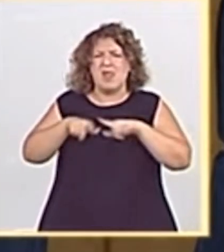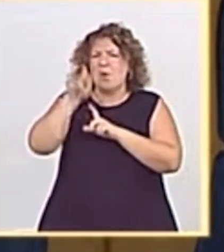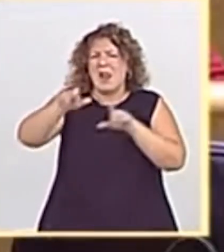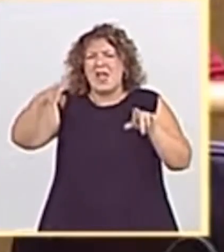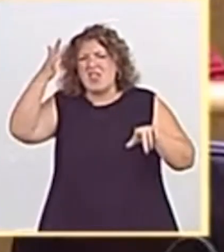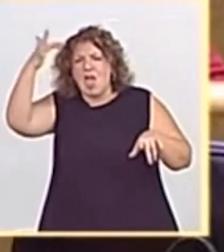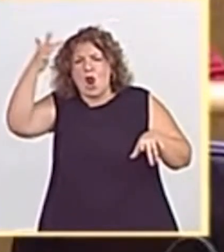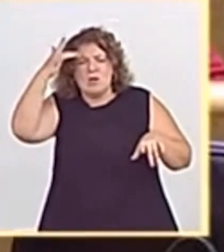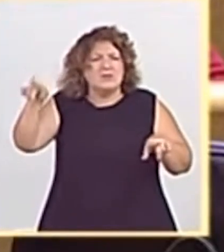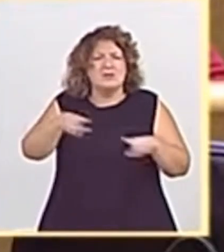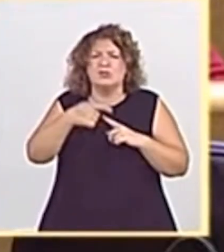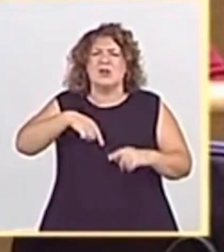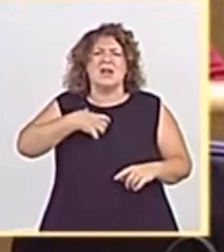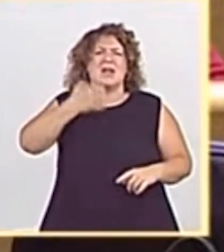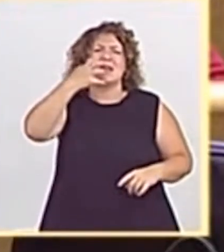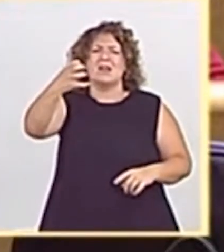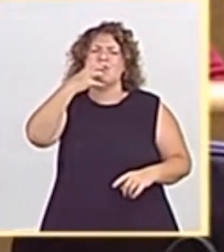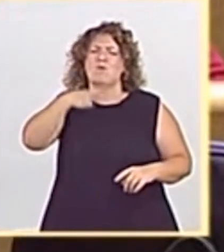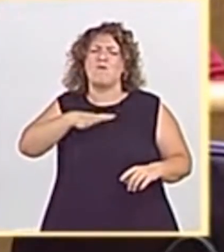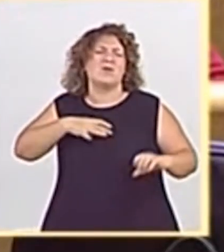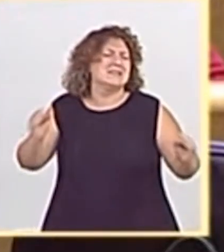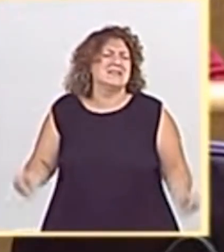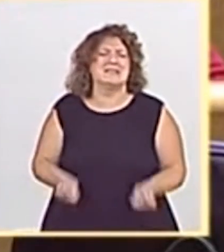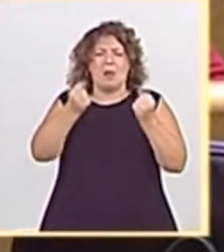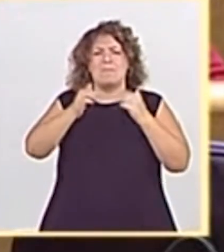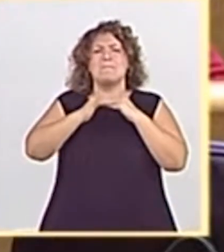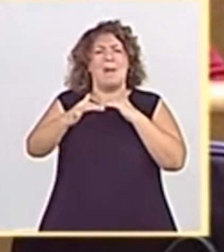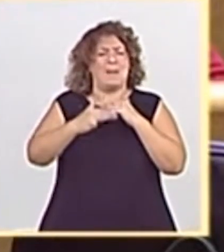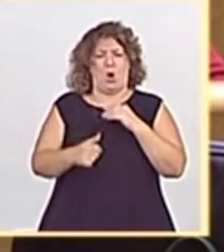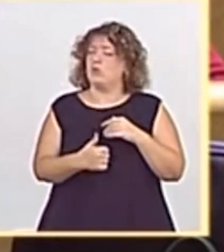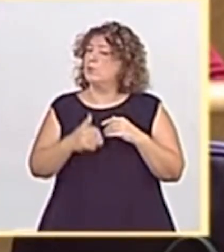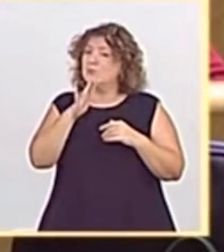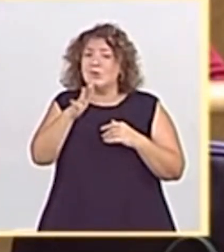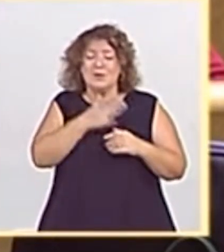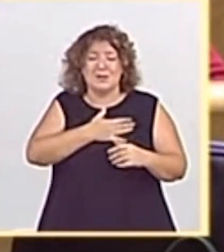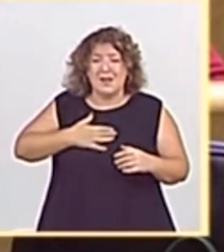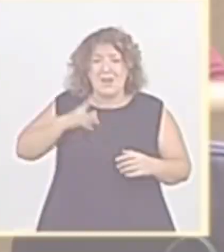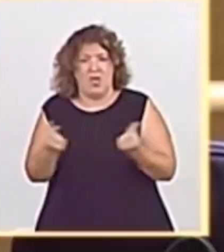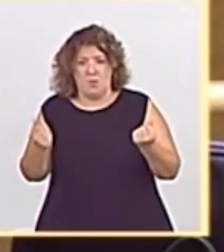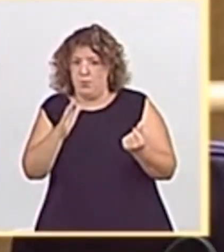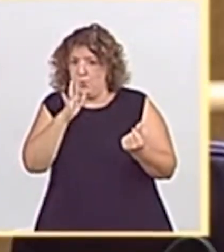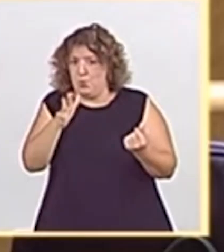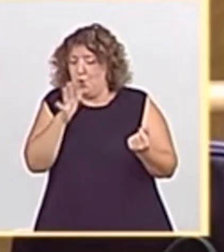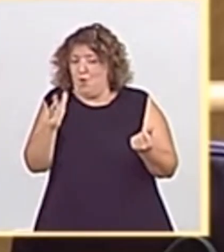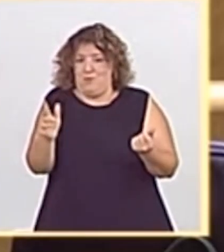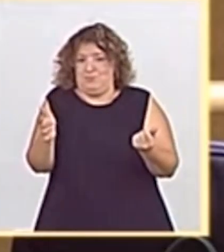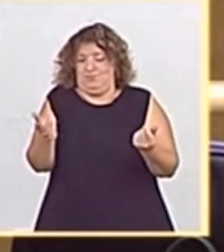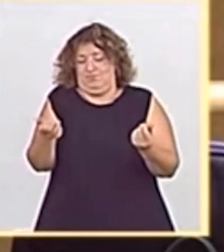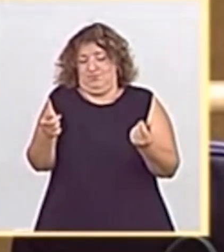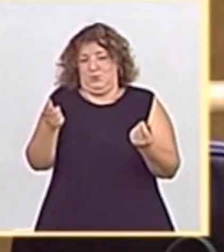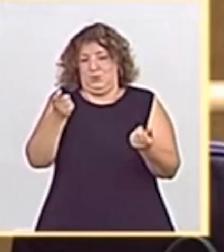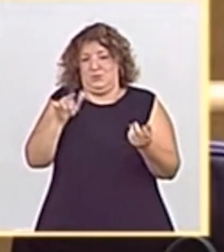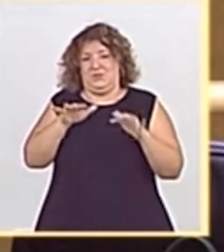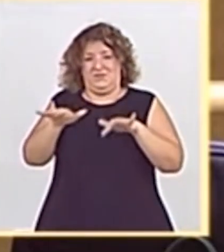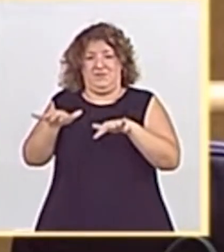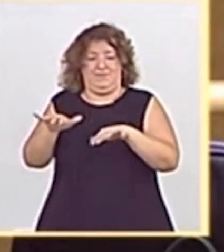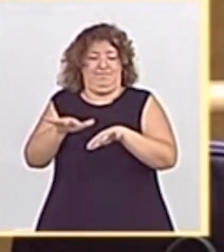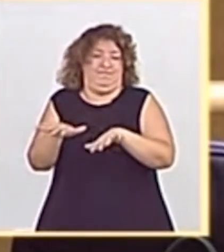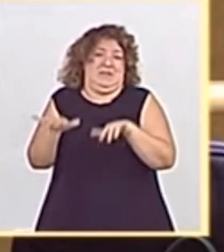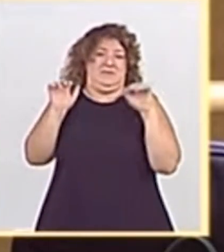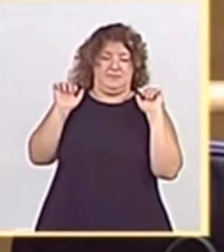ideologías que gritamos a diario sos mar menor porque solo queremos verlo sano y recuperado. Señora Ministra,